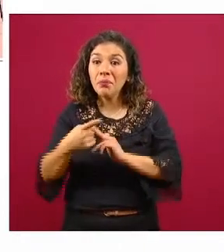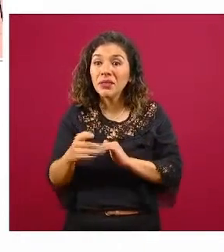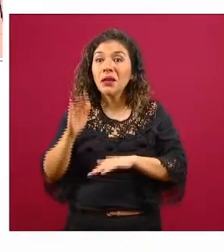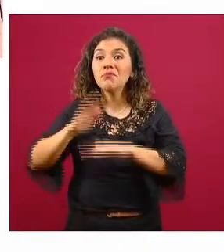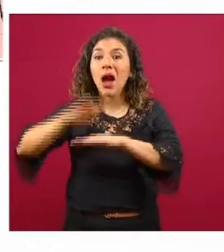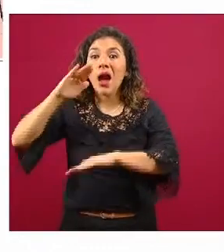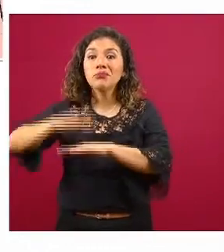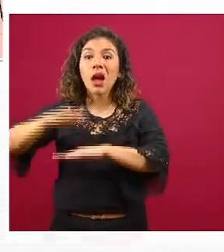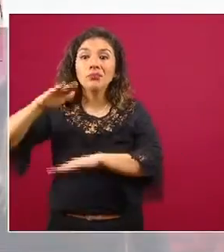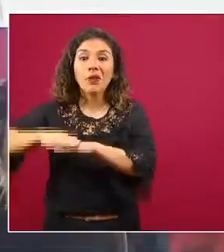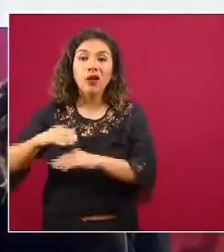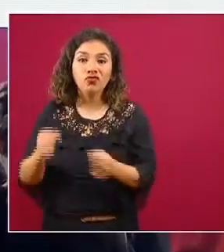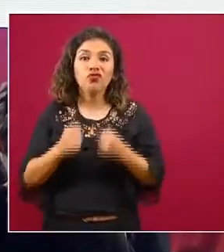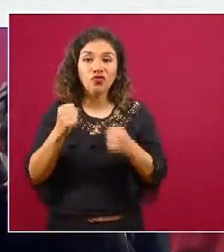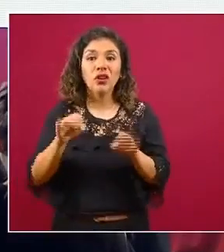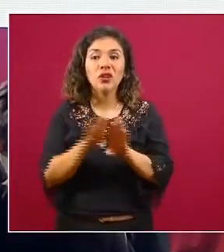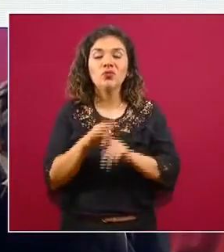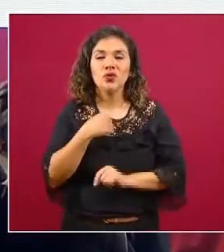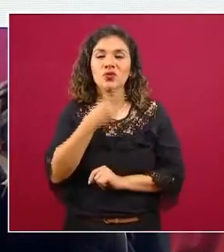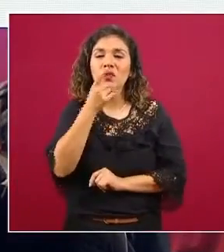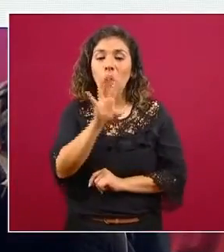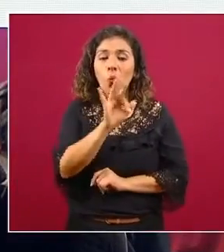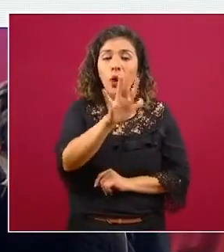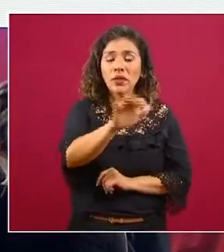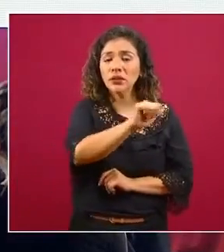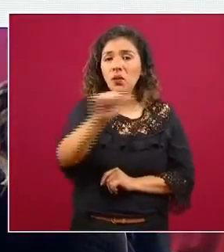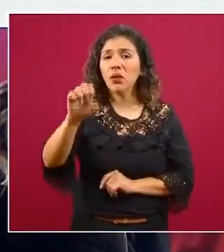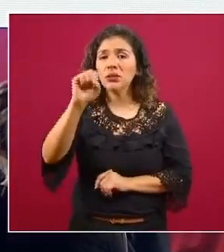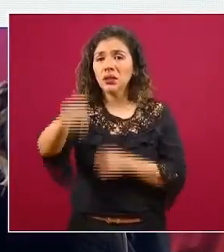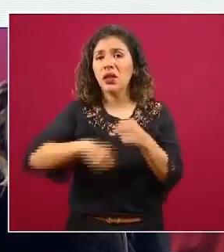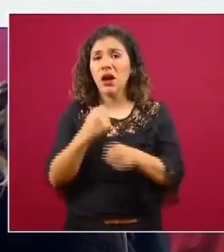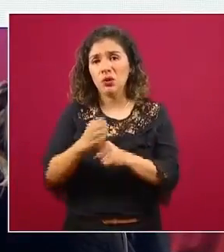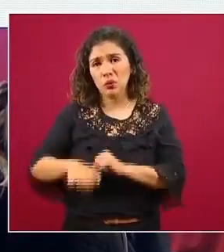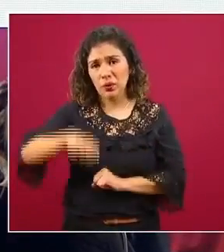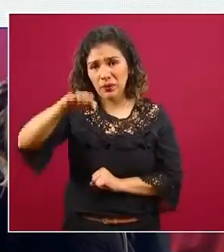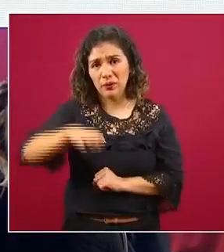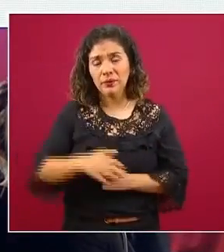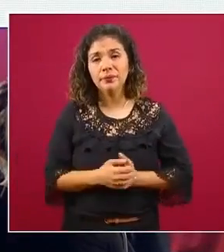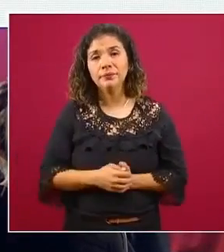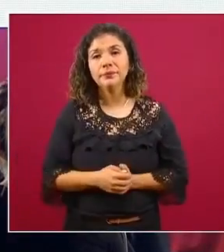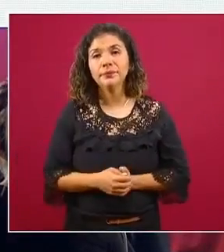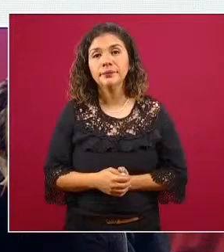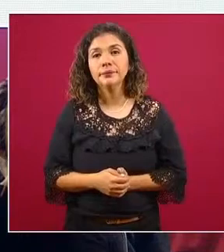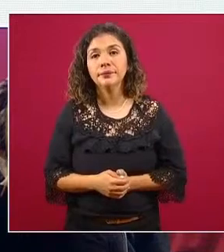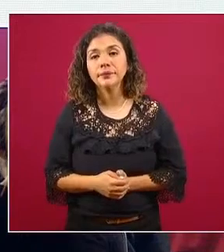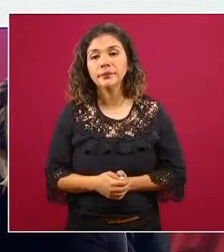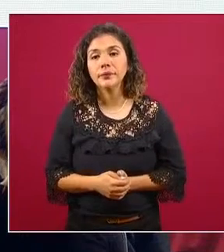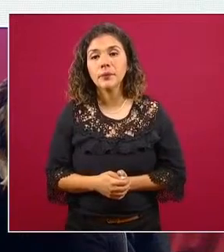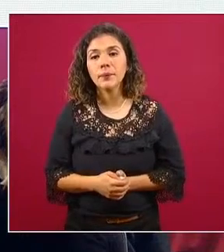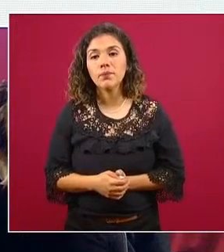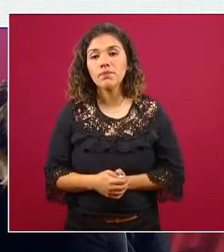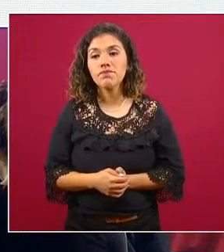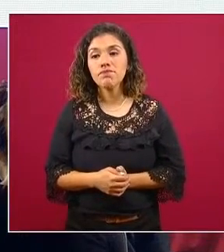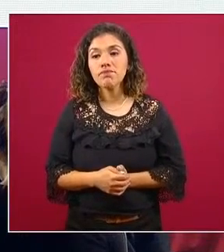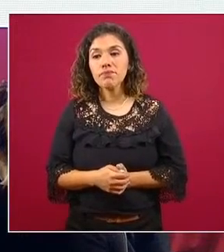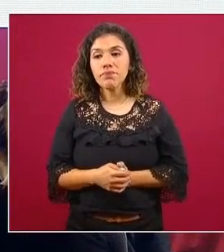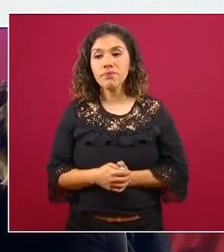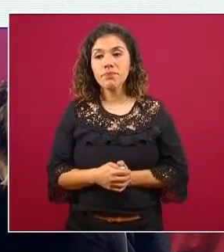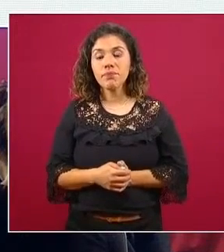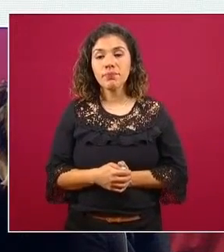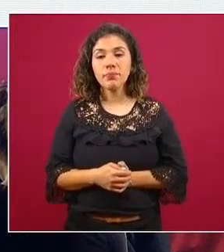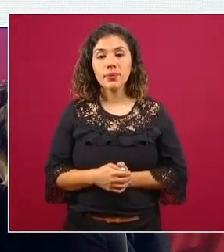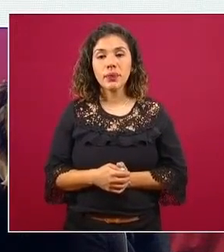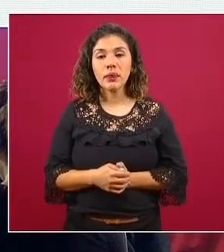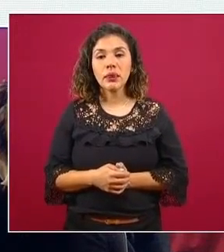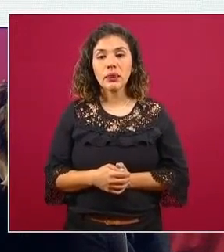siendo más marcado como les mencionaba entre los 45 y 60 años si me das la siguiente por favor ya